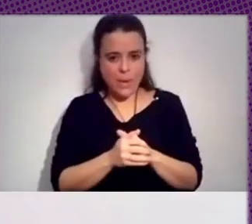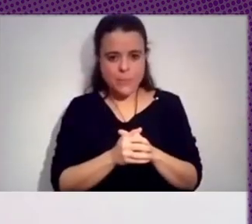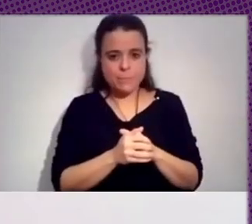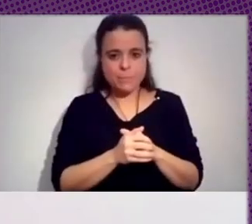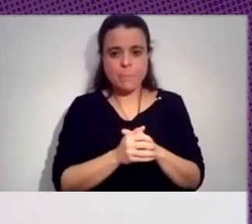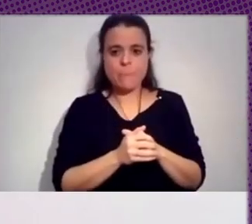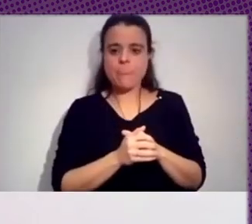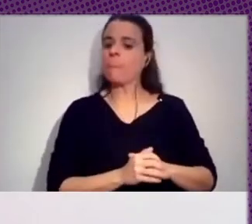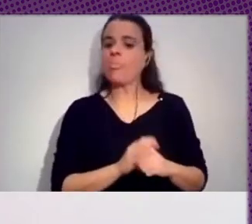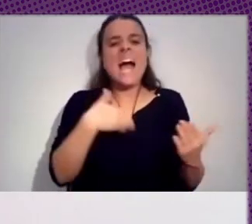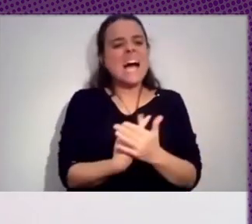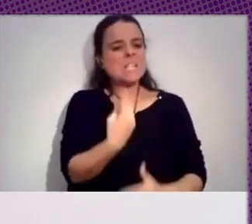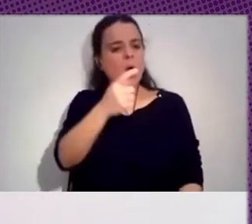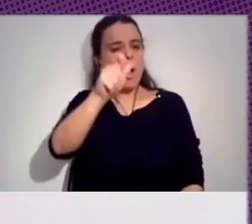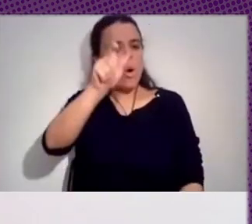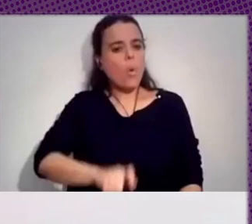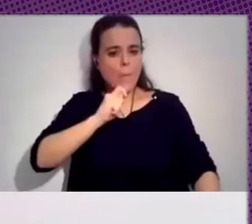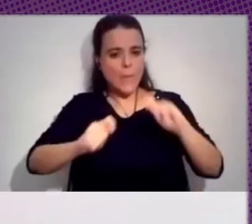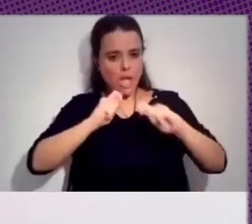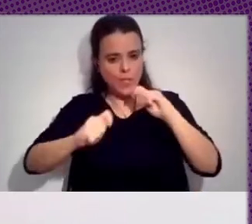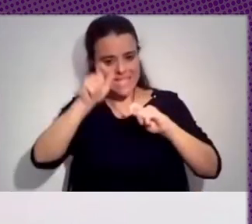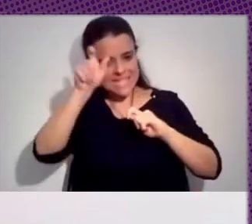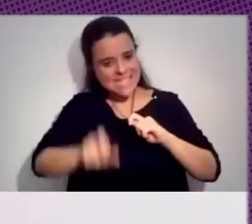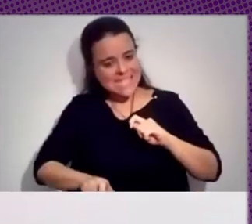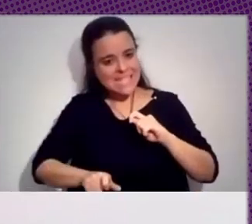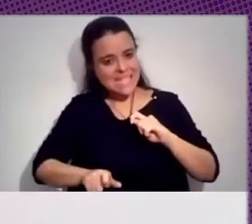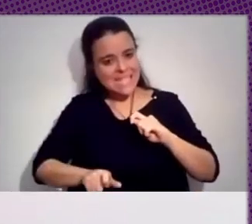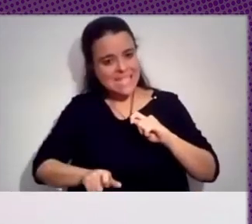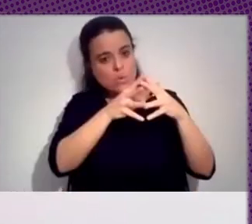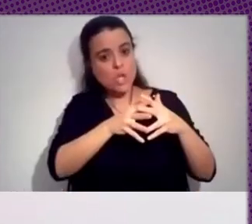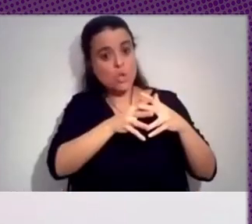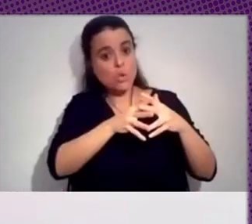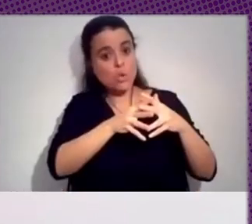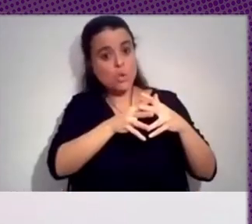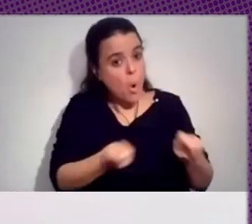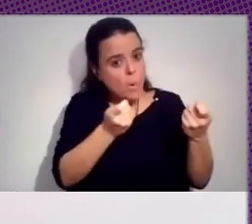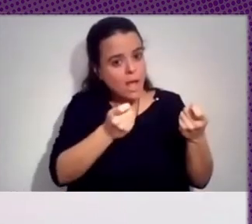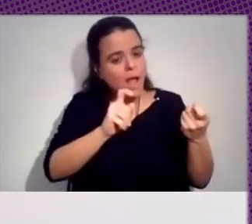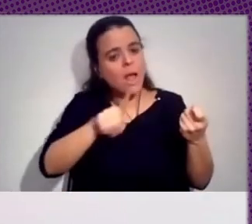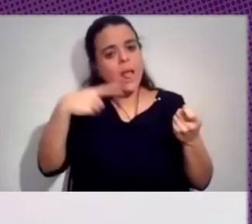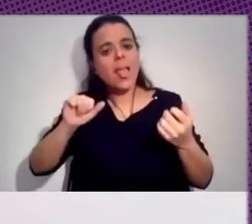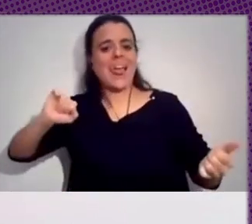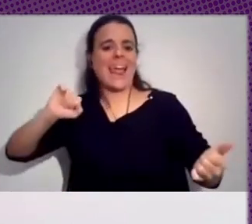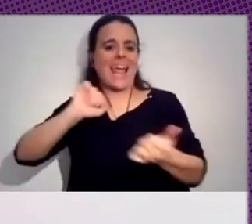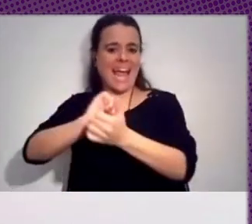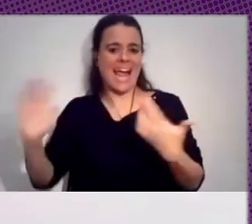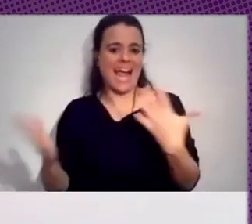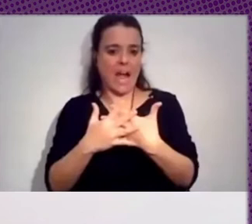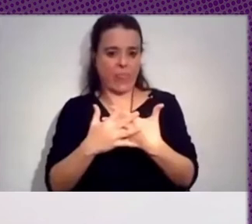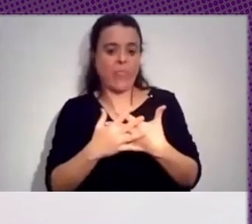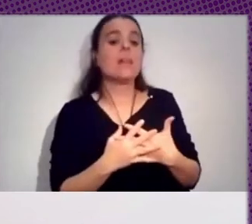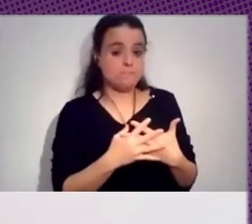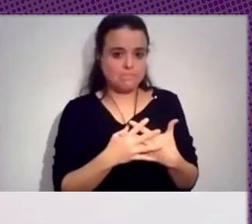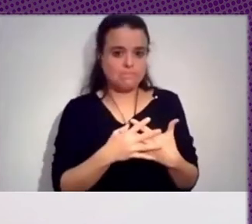chico, un periodista de Estados Unidos que al publicarlo lo metieron en la cárcel, ¿no? Bueno, la verdad es es un tema súper interesante y creo